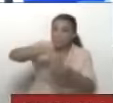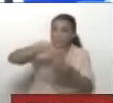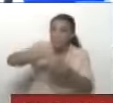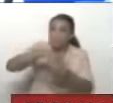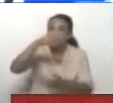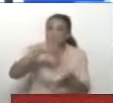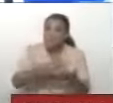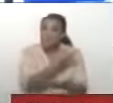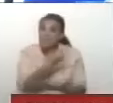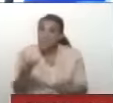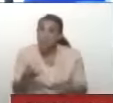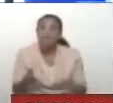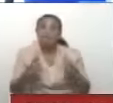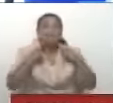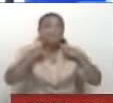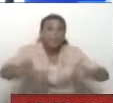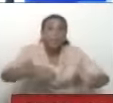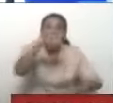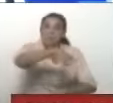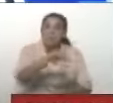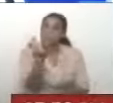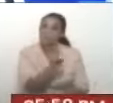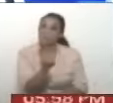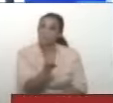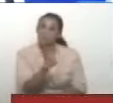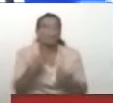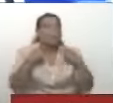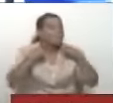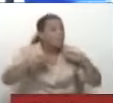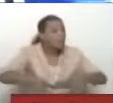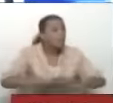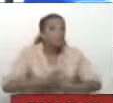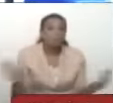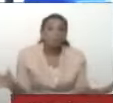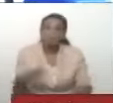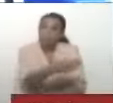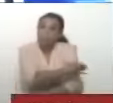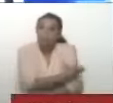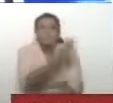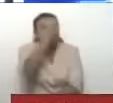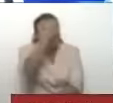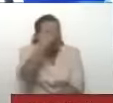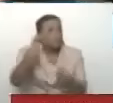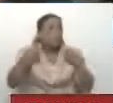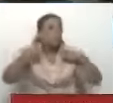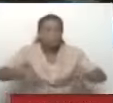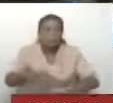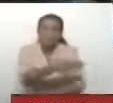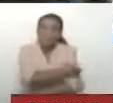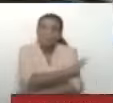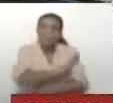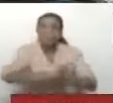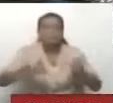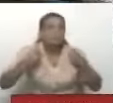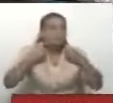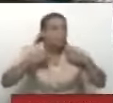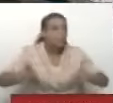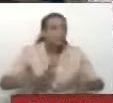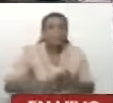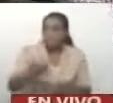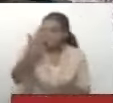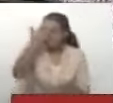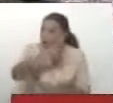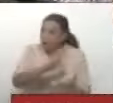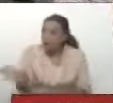2024. Están perdidos en Venezuela. Están perdidos. Lo sabe la CIA. Lo sabe el imperio. Lo sabe la derecha.